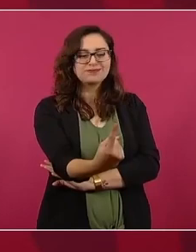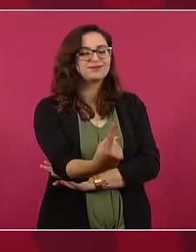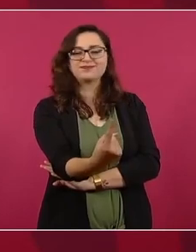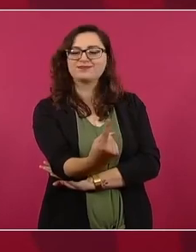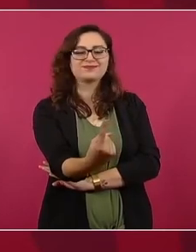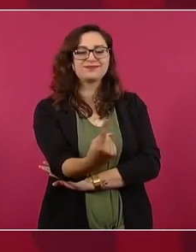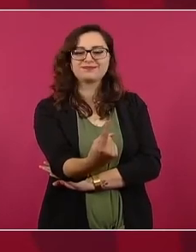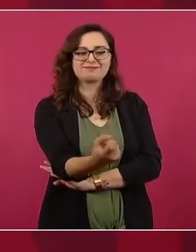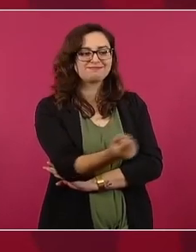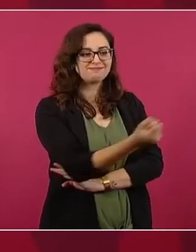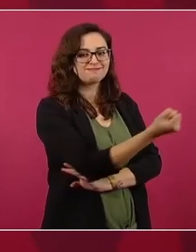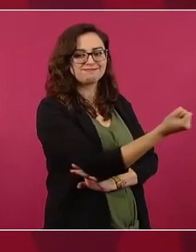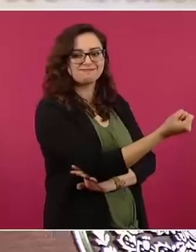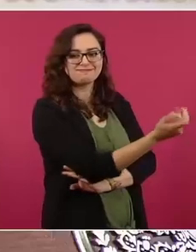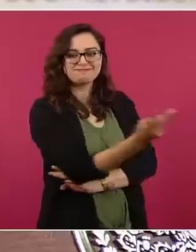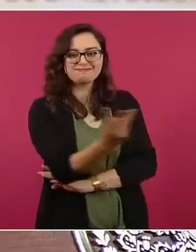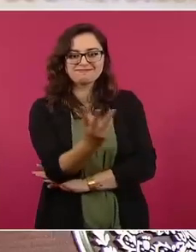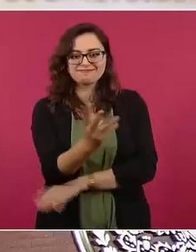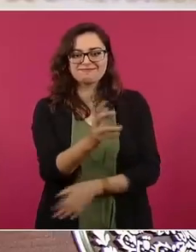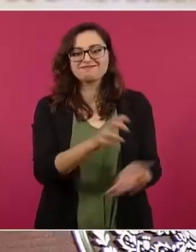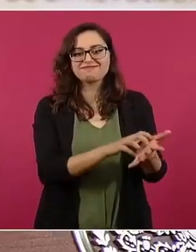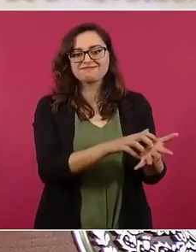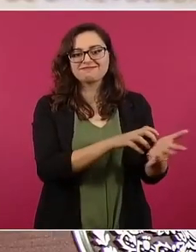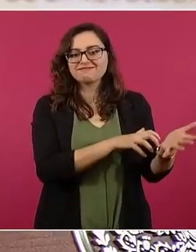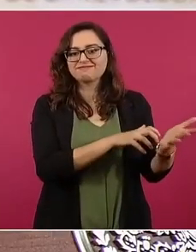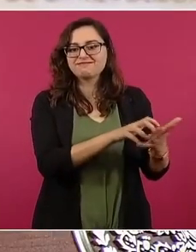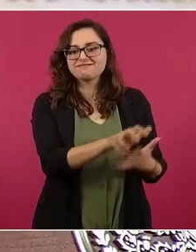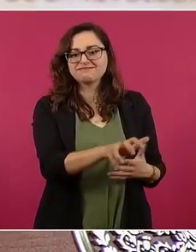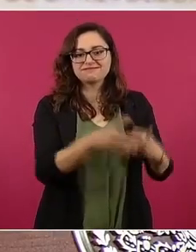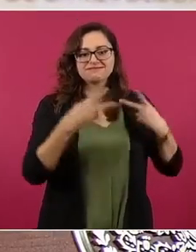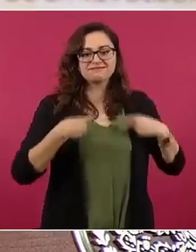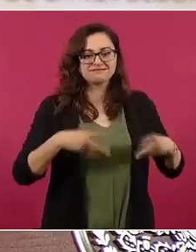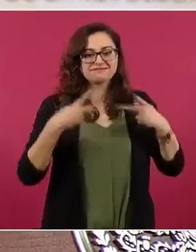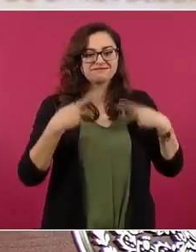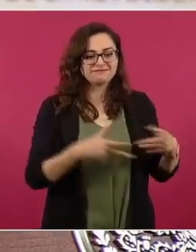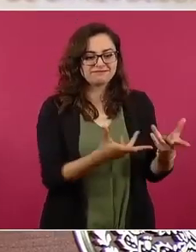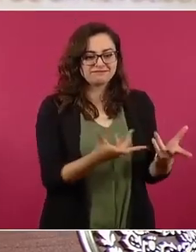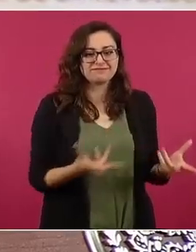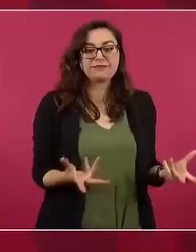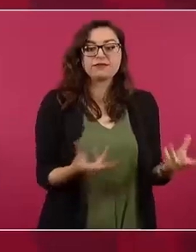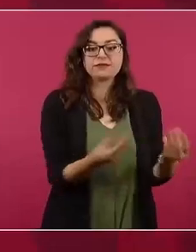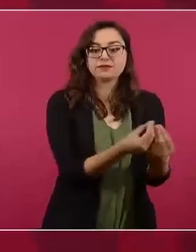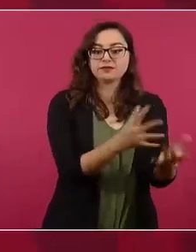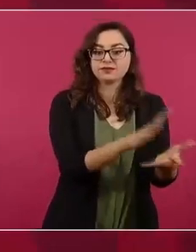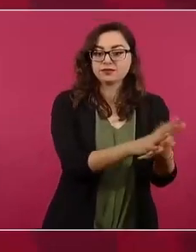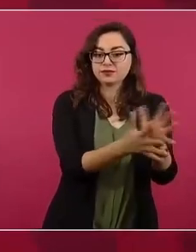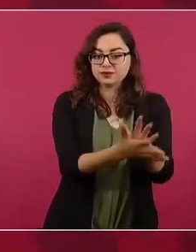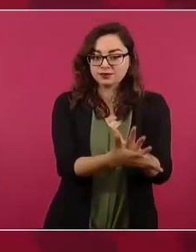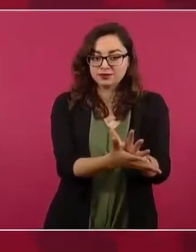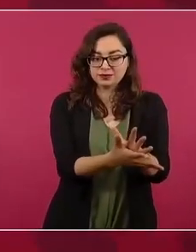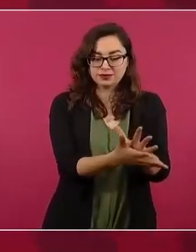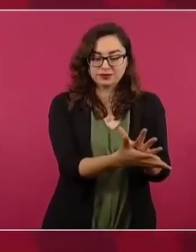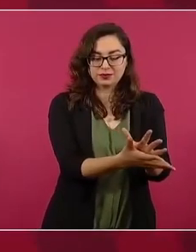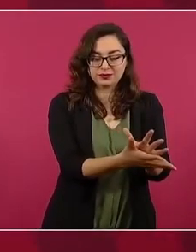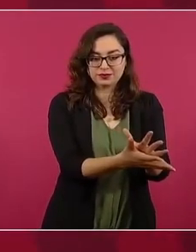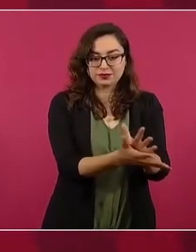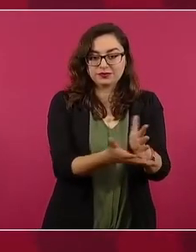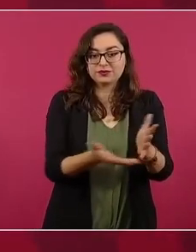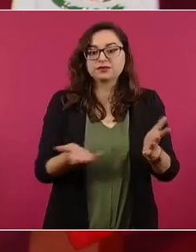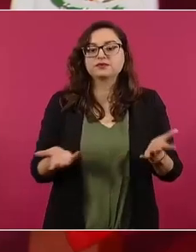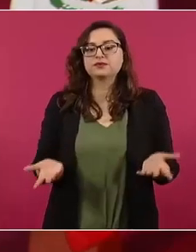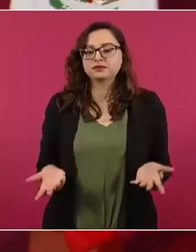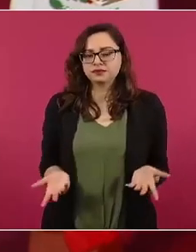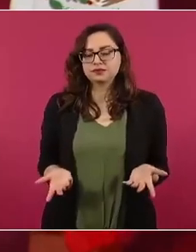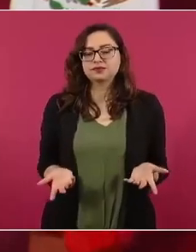millones. Claro, ahí los que destacan son, vamos a decir,